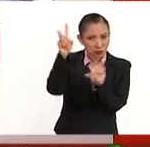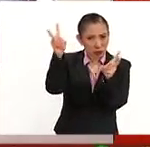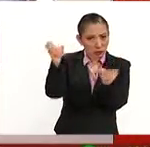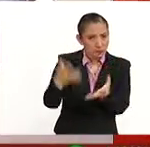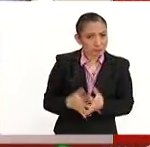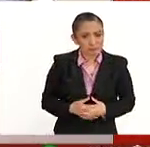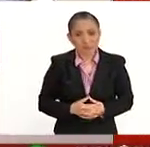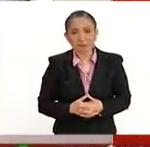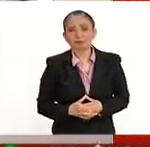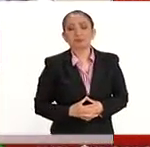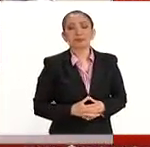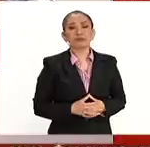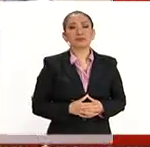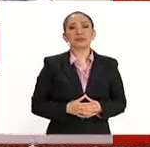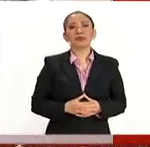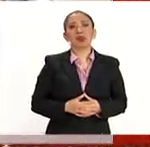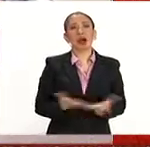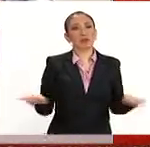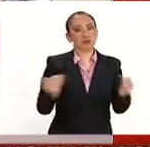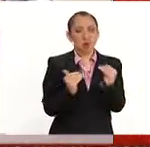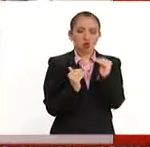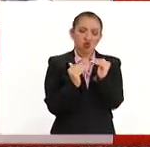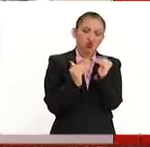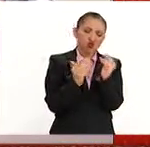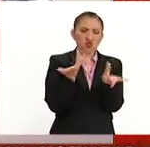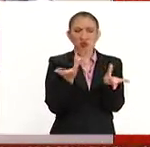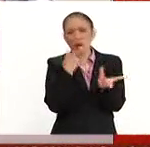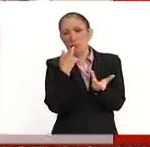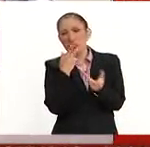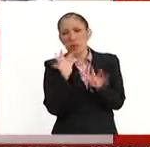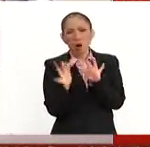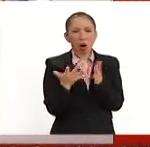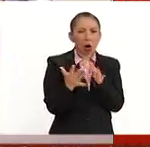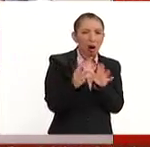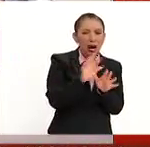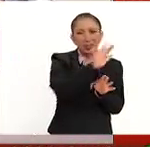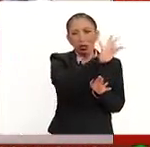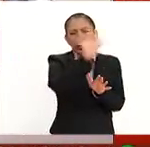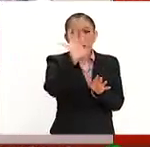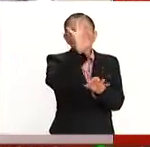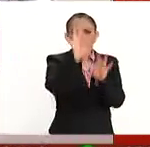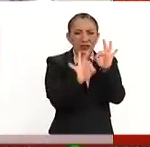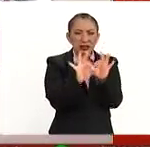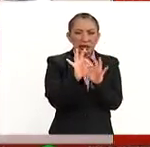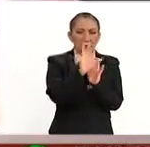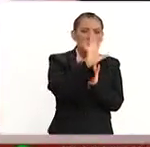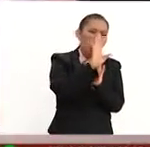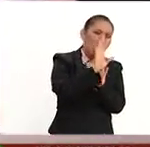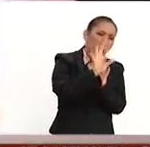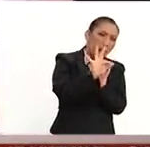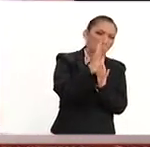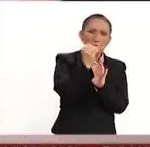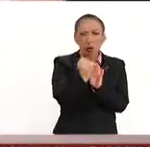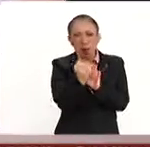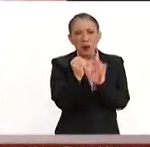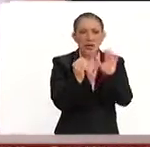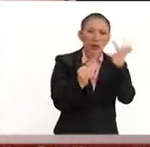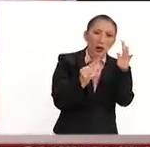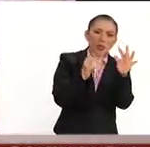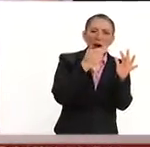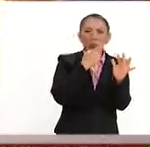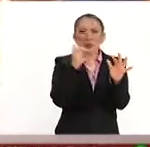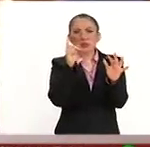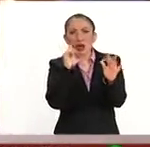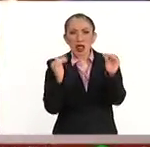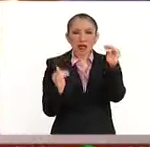sentido? Es muy cercana, estamos hablando prácticamente de una paridad del 50%, un 49-51% entre hombres y mujeres.